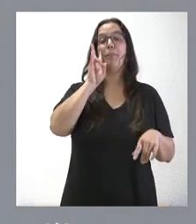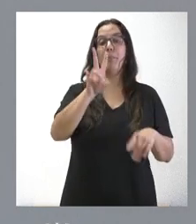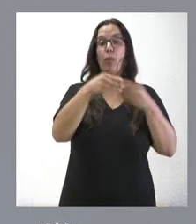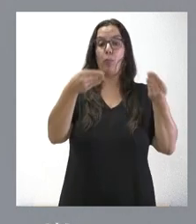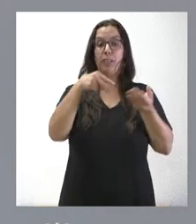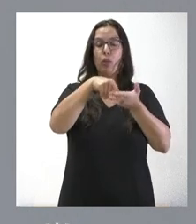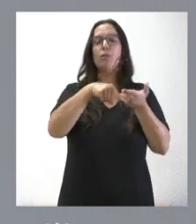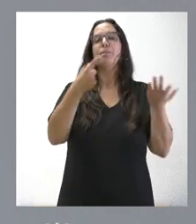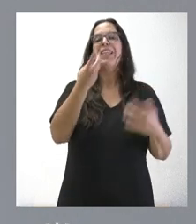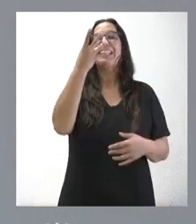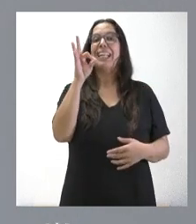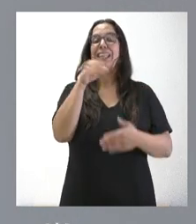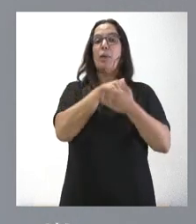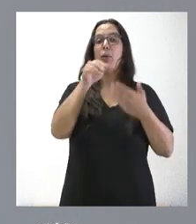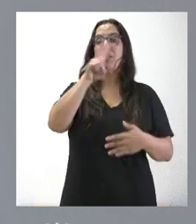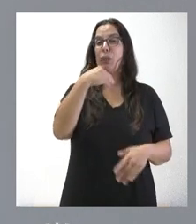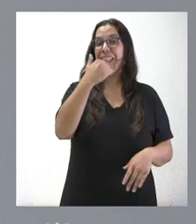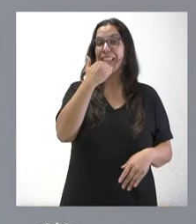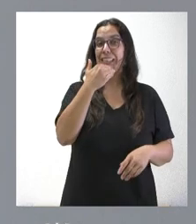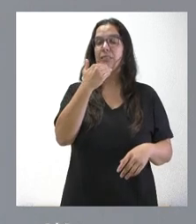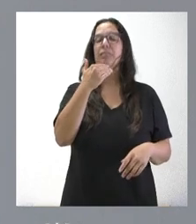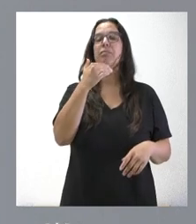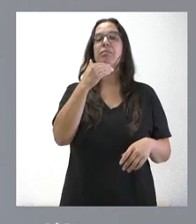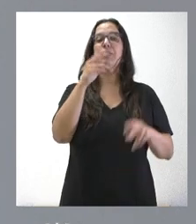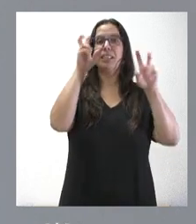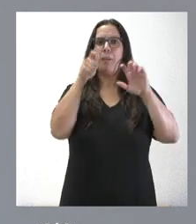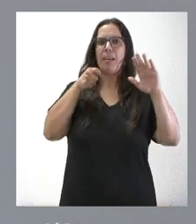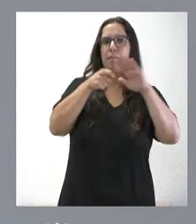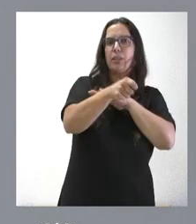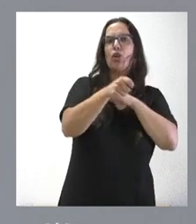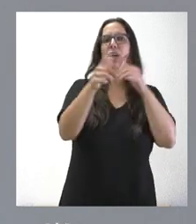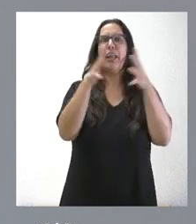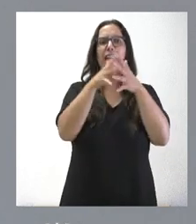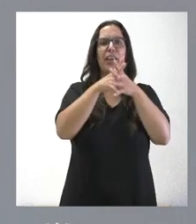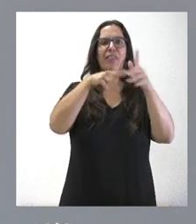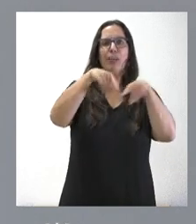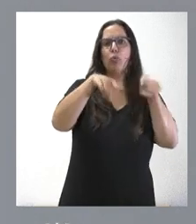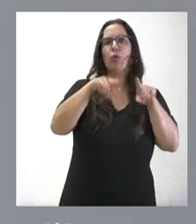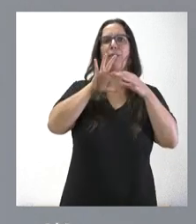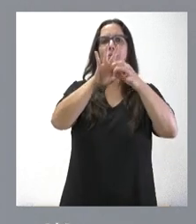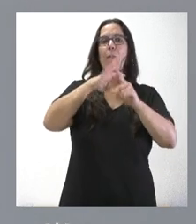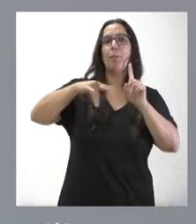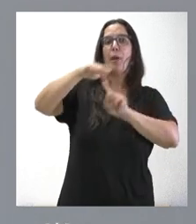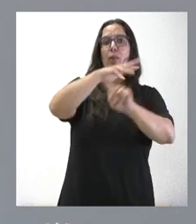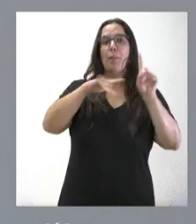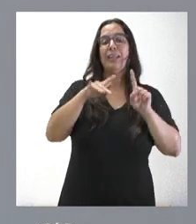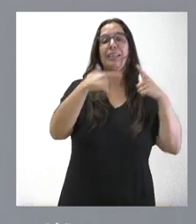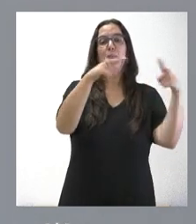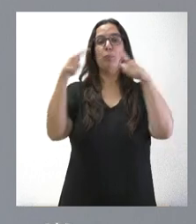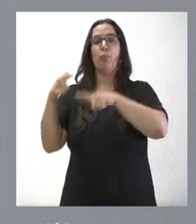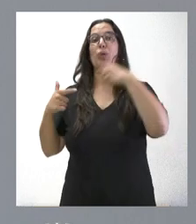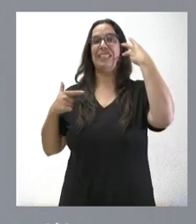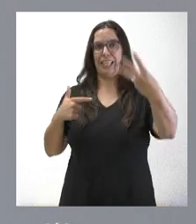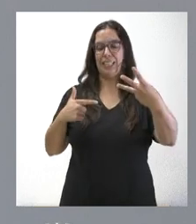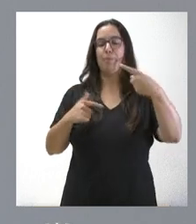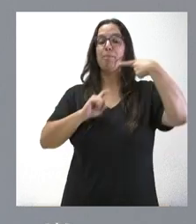estos casi 30 millones de euros en materia de inversiones en infraestructuras medioambientales se dividen en tres grandes bloques. Por un lado,